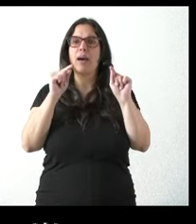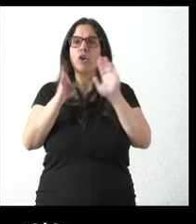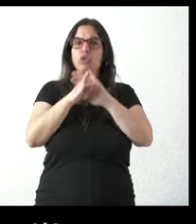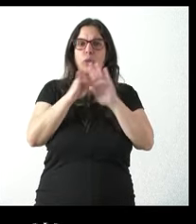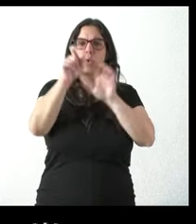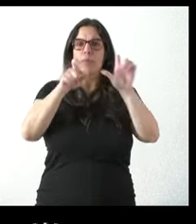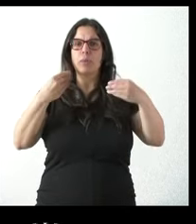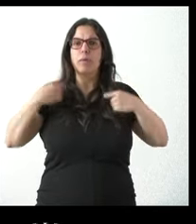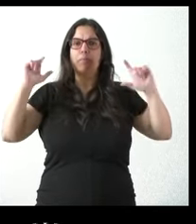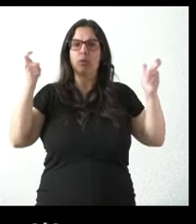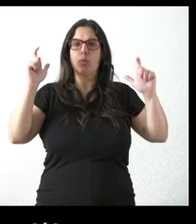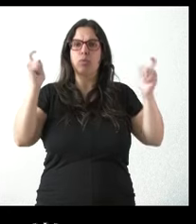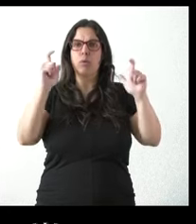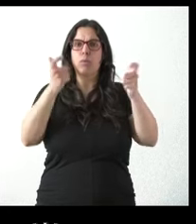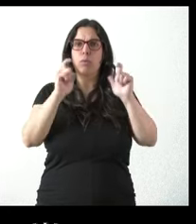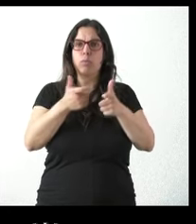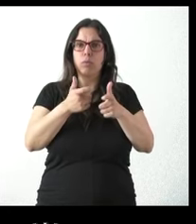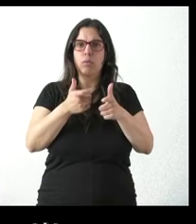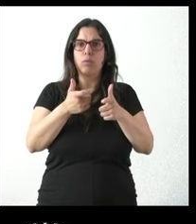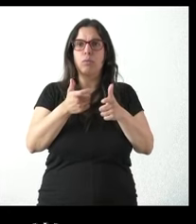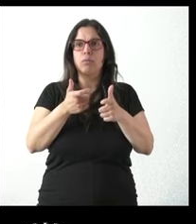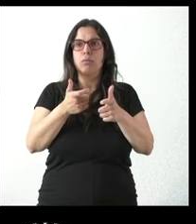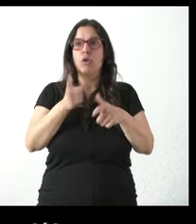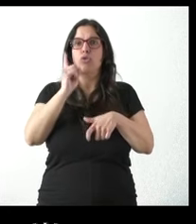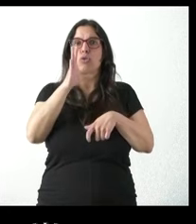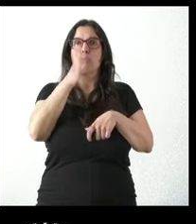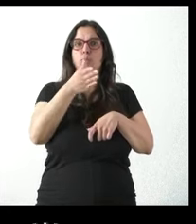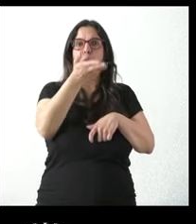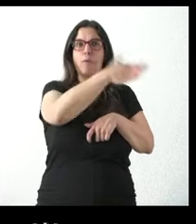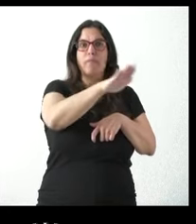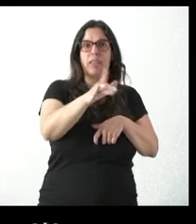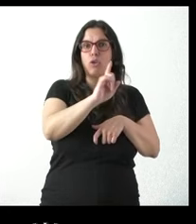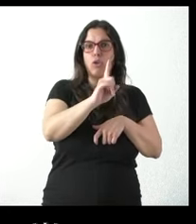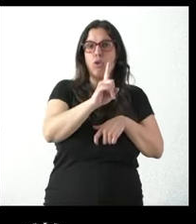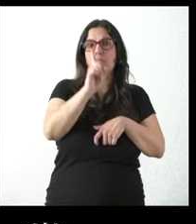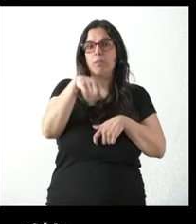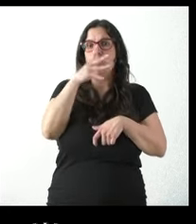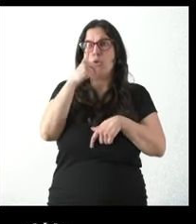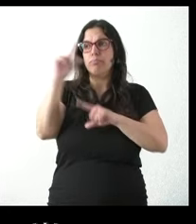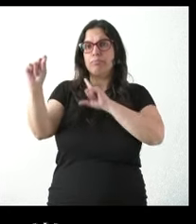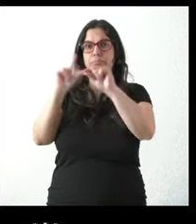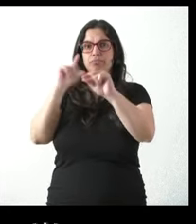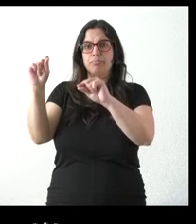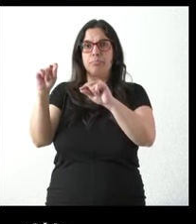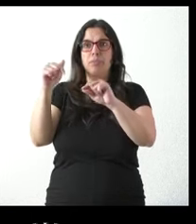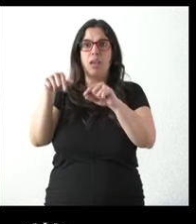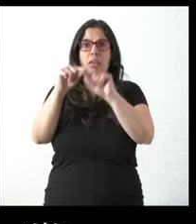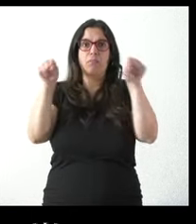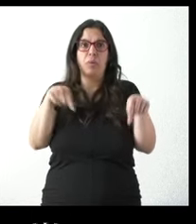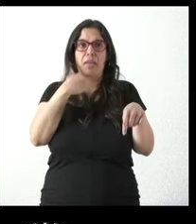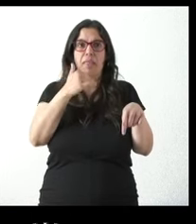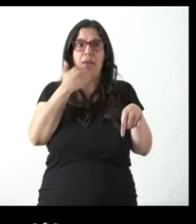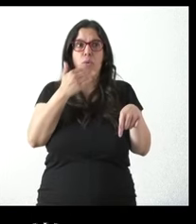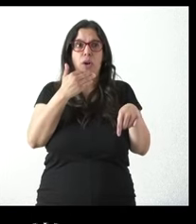población y no solo por crecimiento vegetativo sino también por el otro como es Zamora la comunidad crece un poquito pero